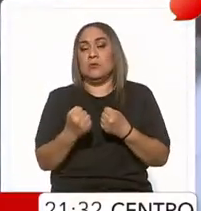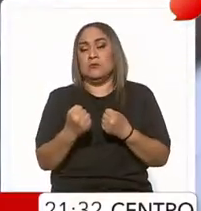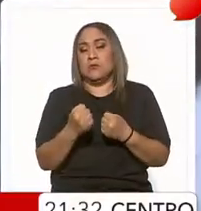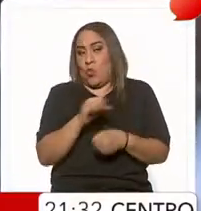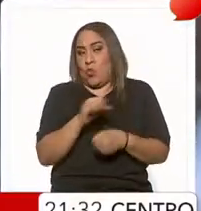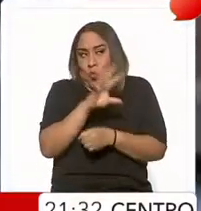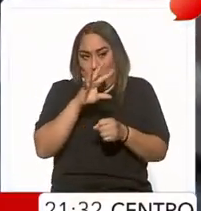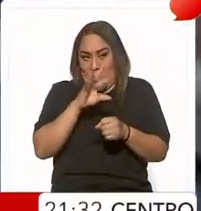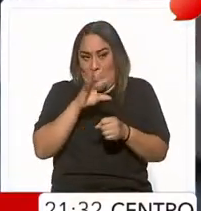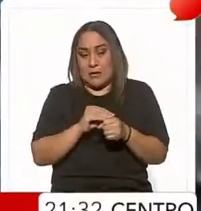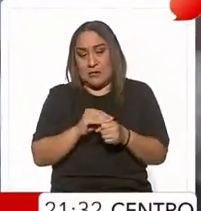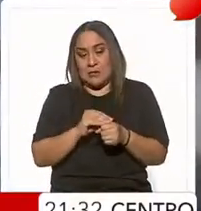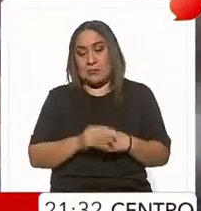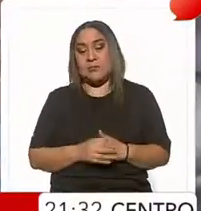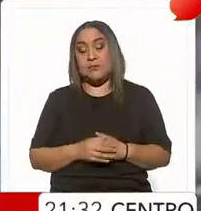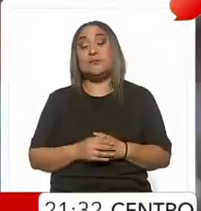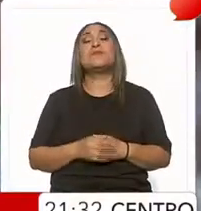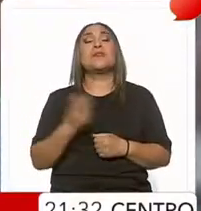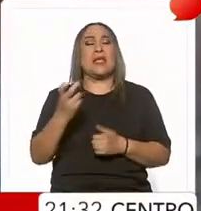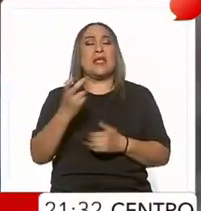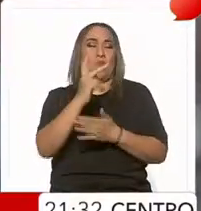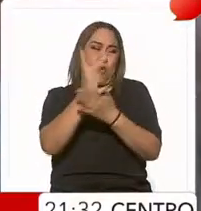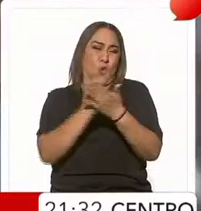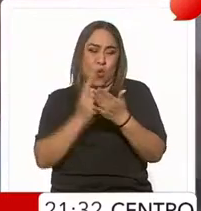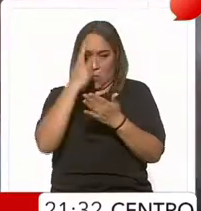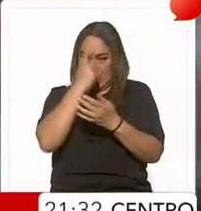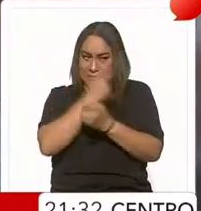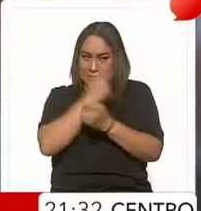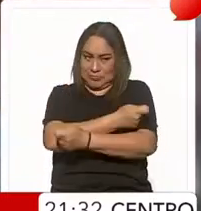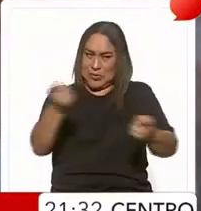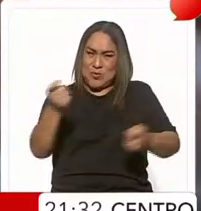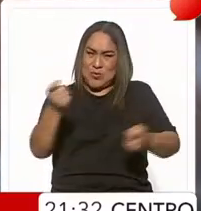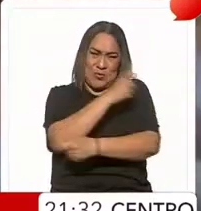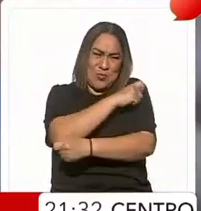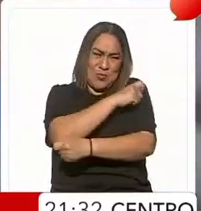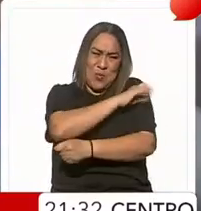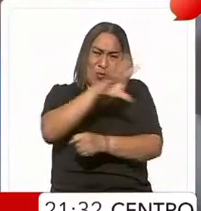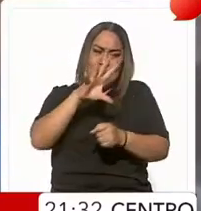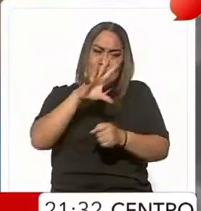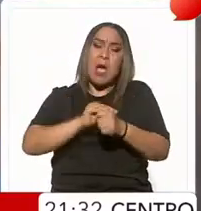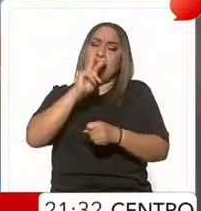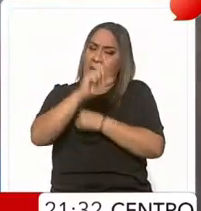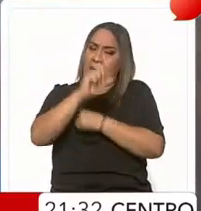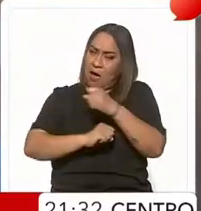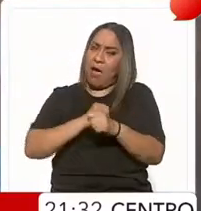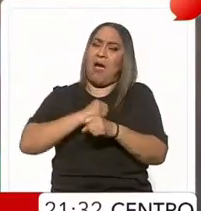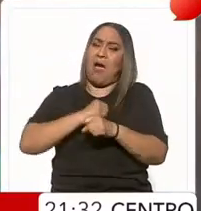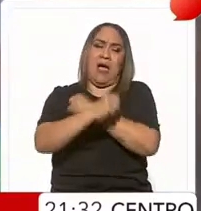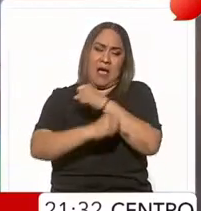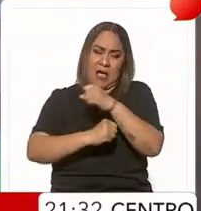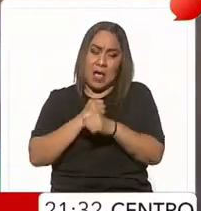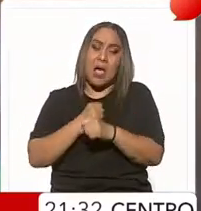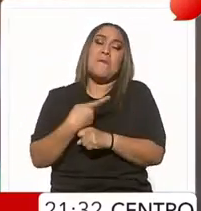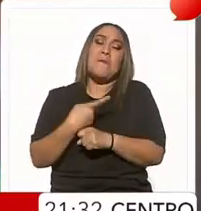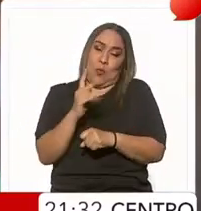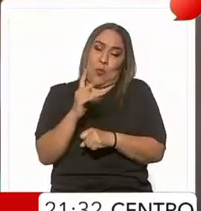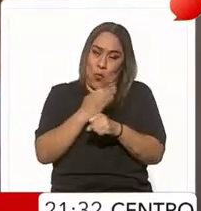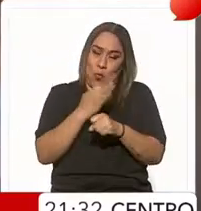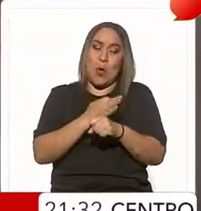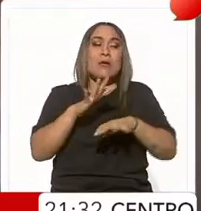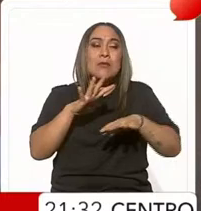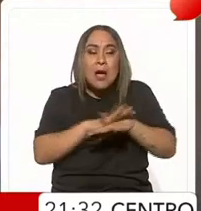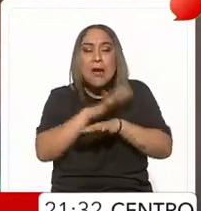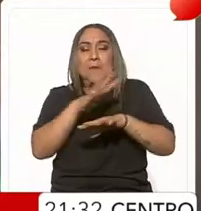y este programa de vacunación universal, que ya llevamos varias décadas con él, que se ha ido actualizando en el número de